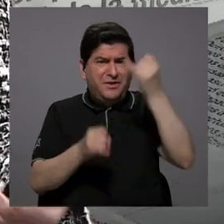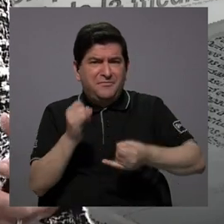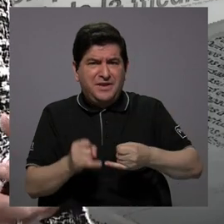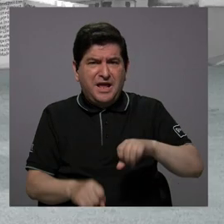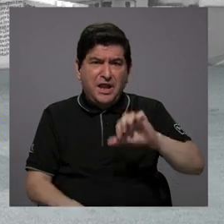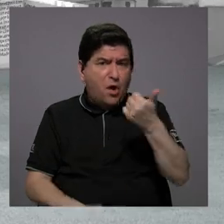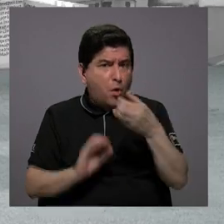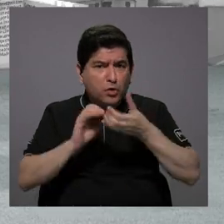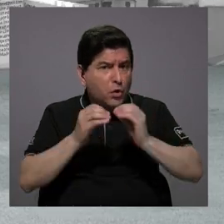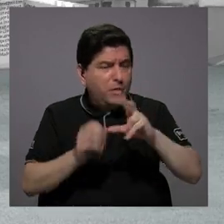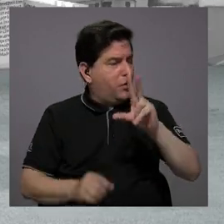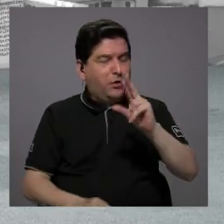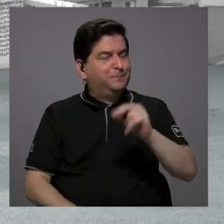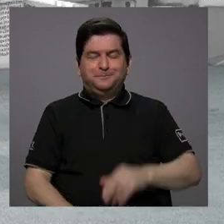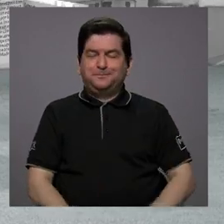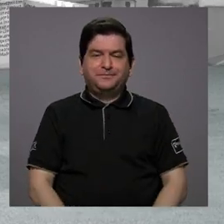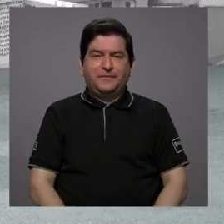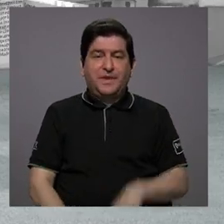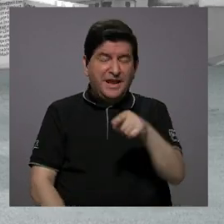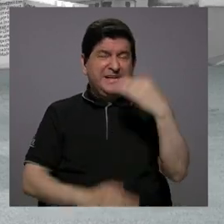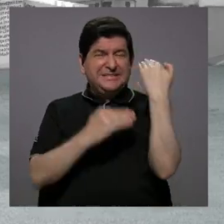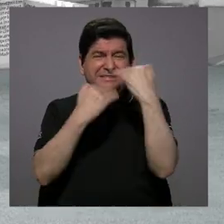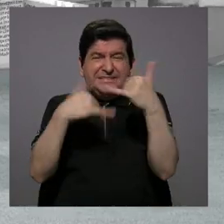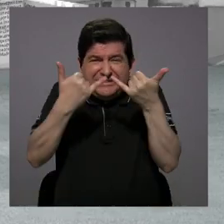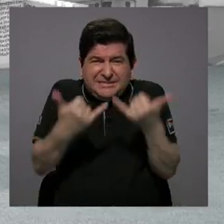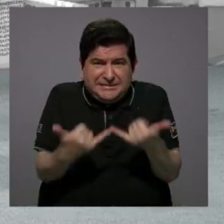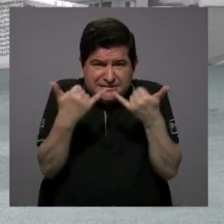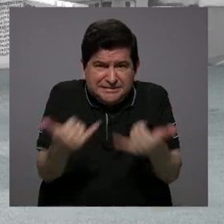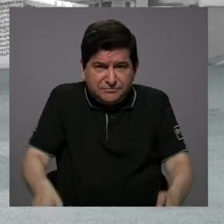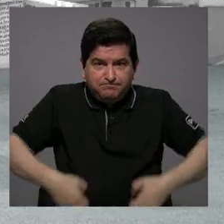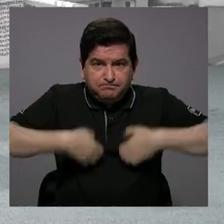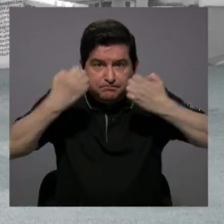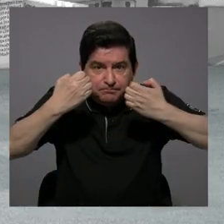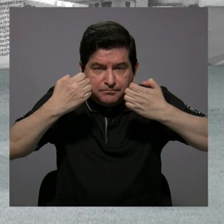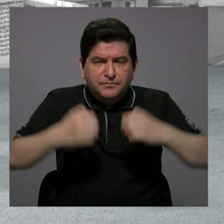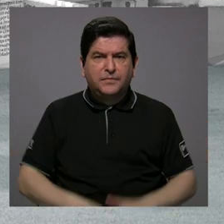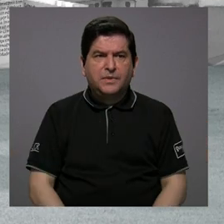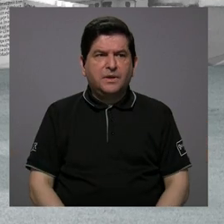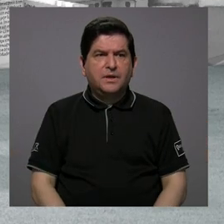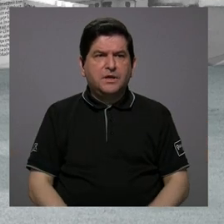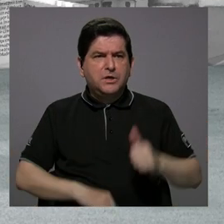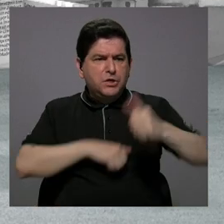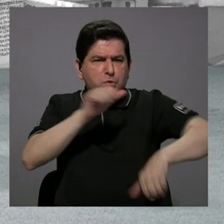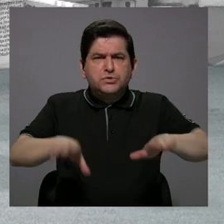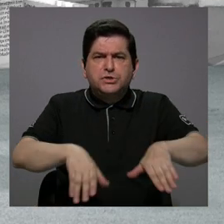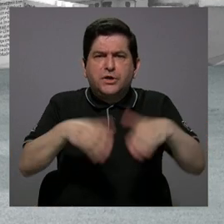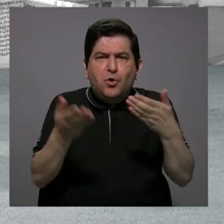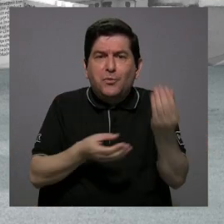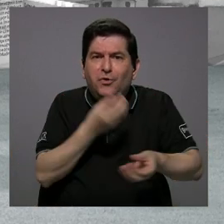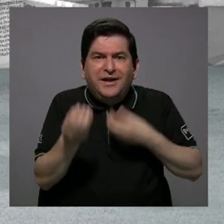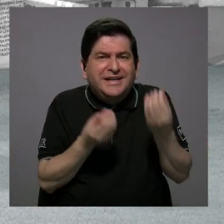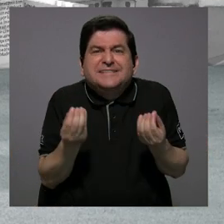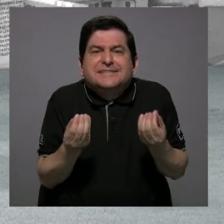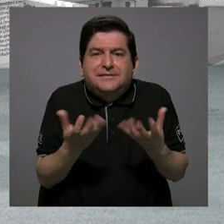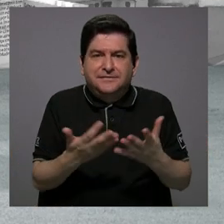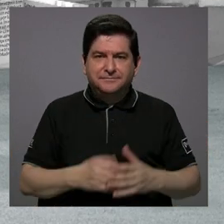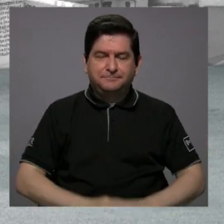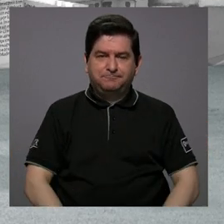Esas limitaciones que hoy tenemos, ¿cómo las estamos combatiendo o qué estamos haciendo?